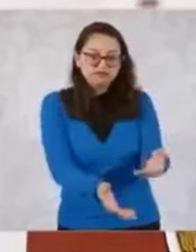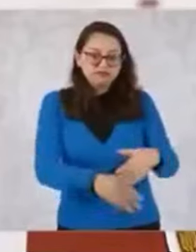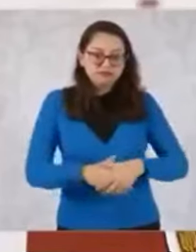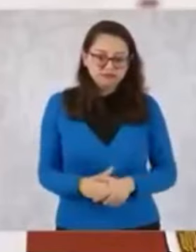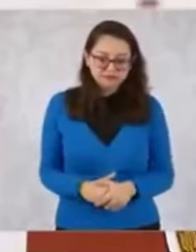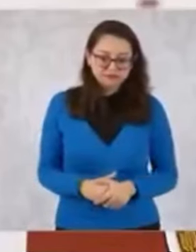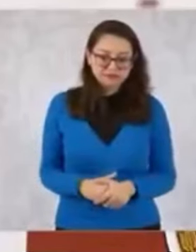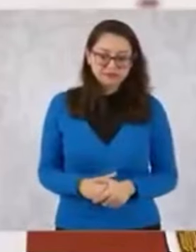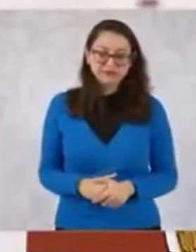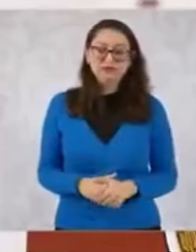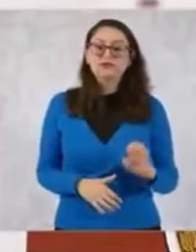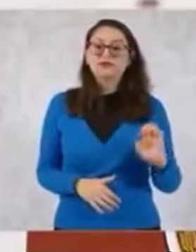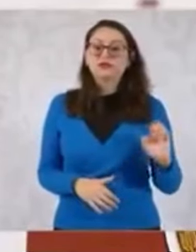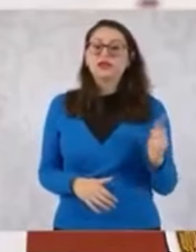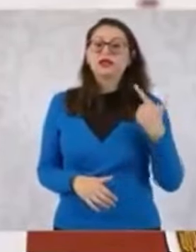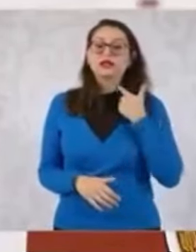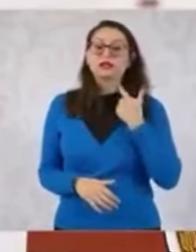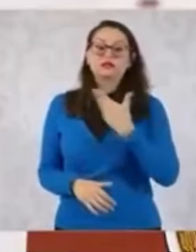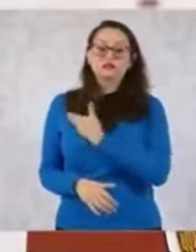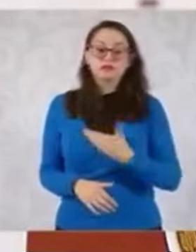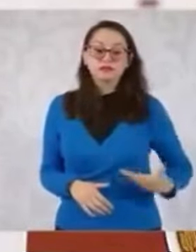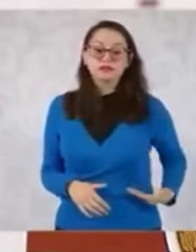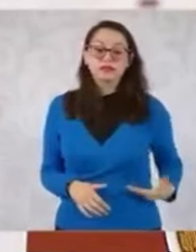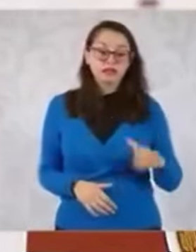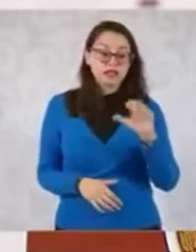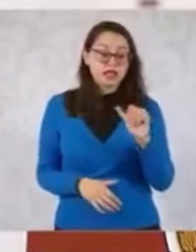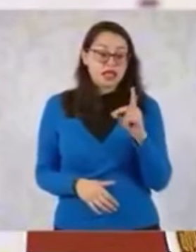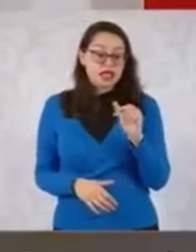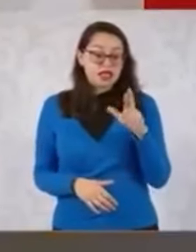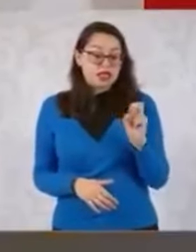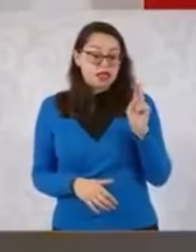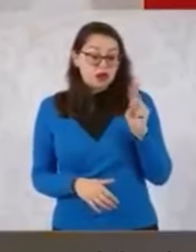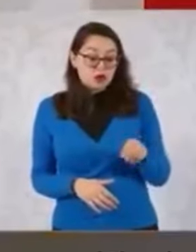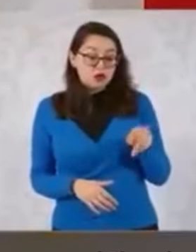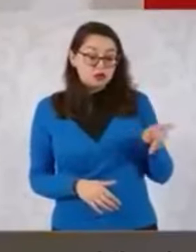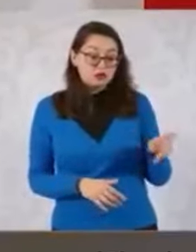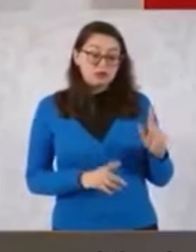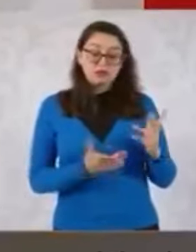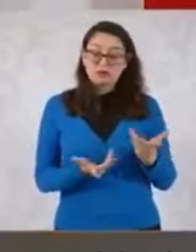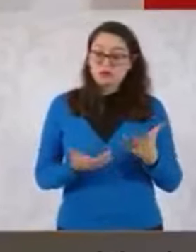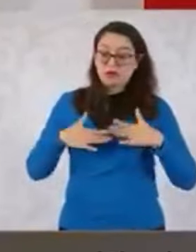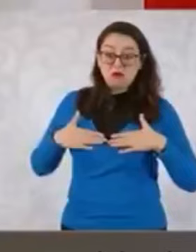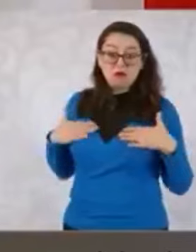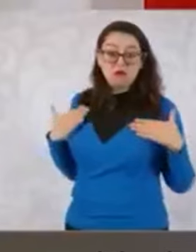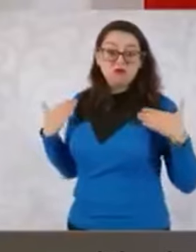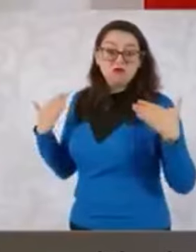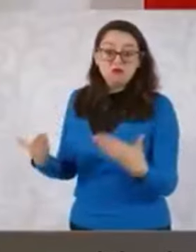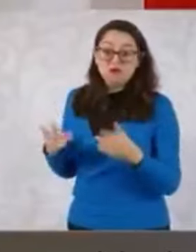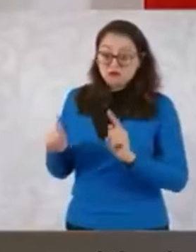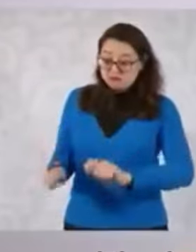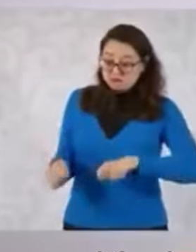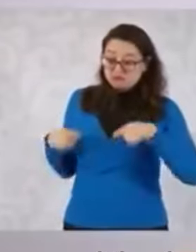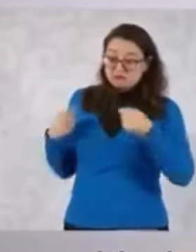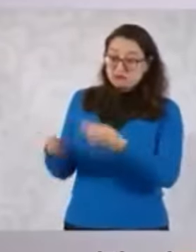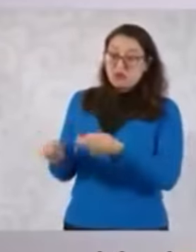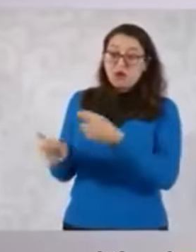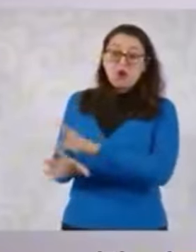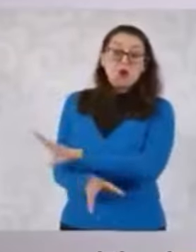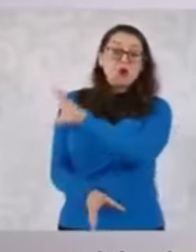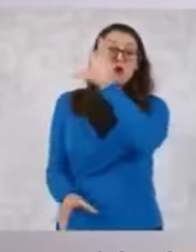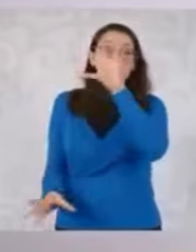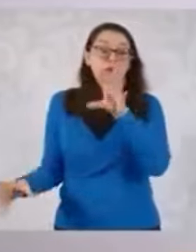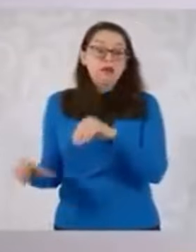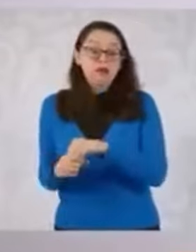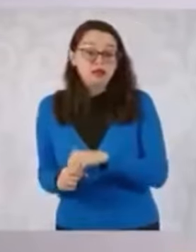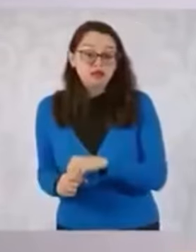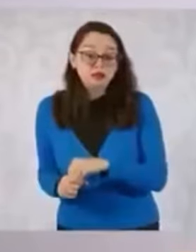El expresidente Calderón le dio a García Luna un poder ilimitado. Su gobierno declaró